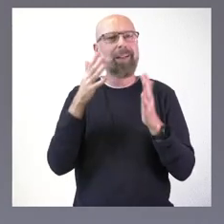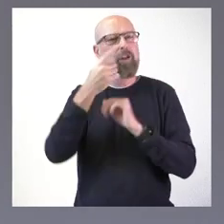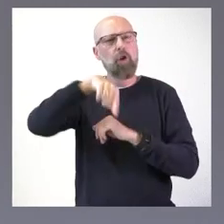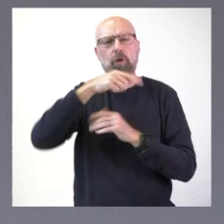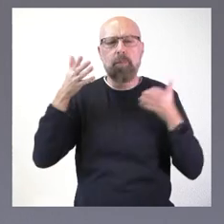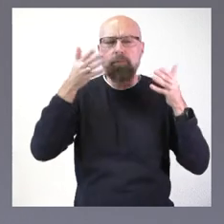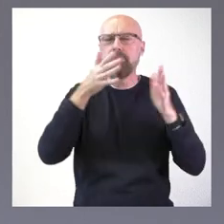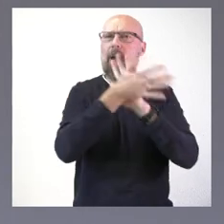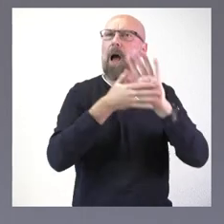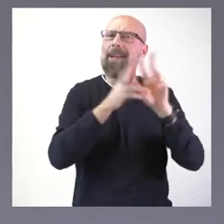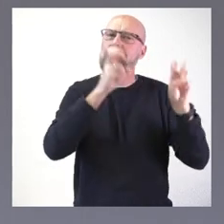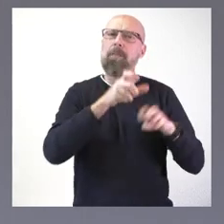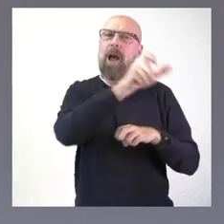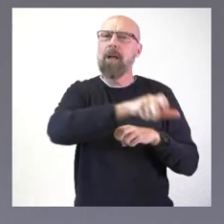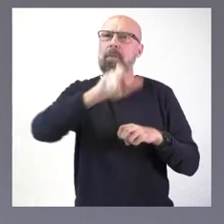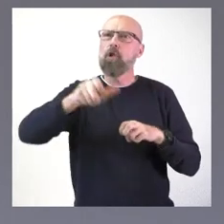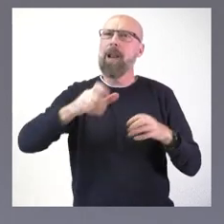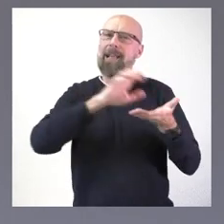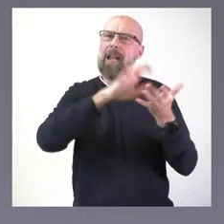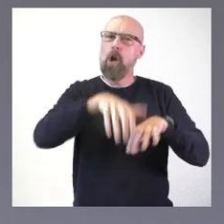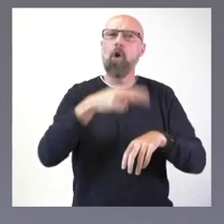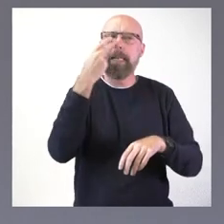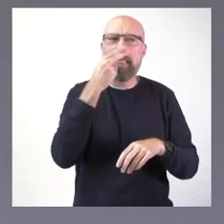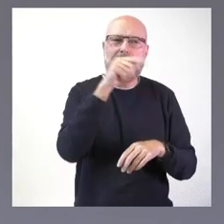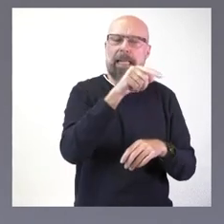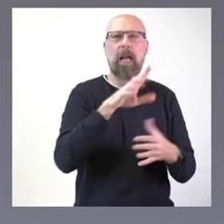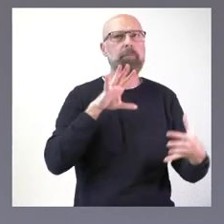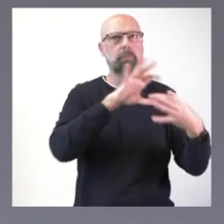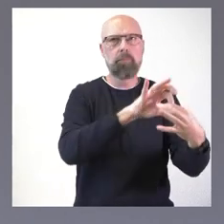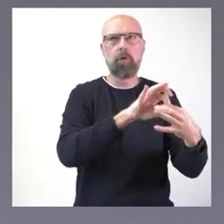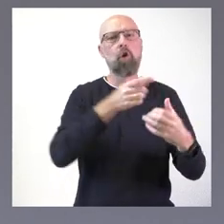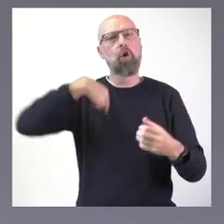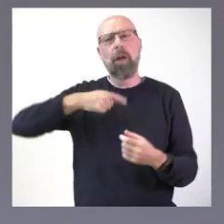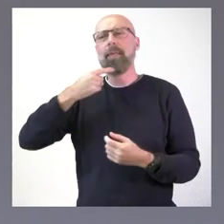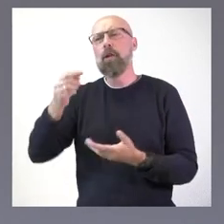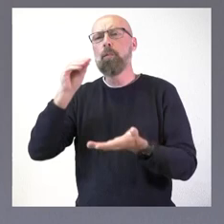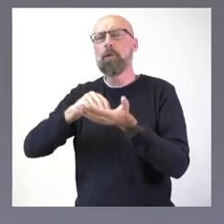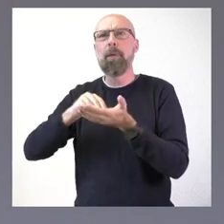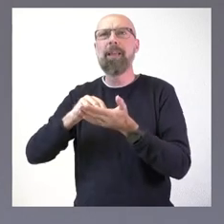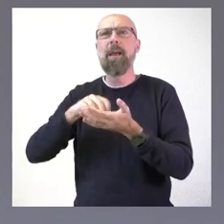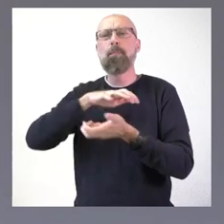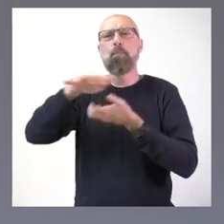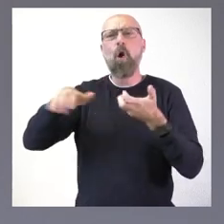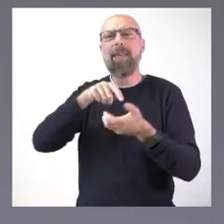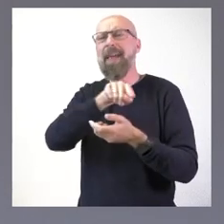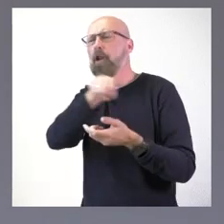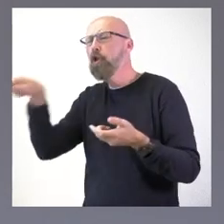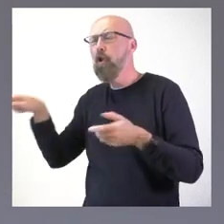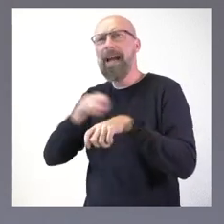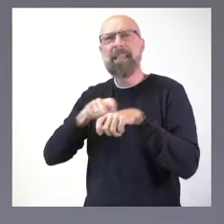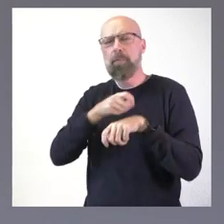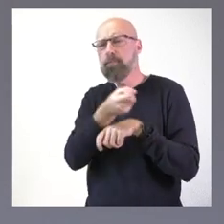Nosotros hemos dicho por activa y por pasiva que repudiamos y que condenamos toda la violencia, toda,